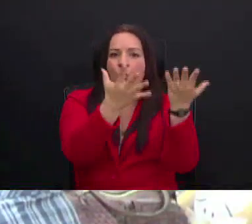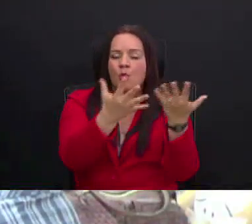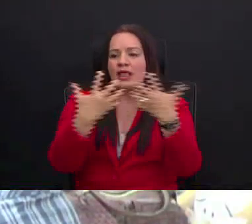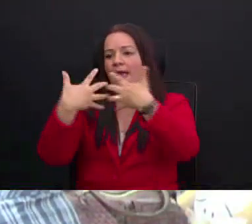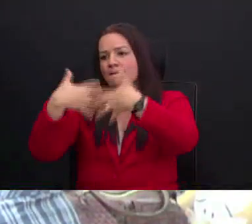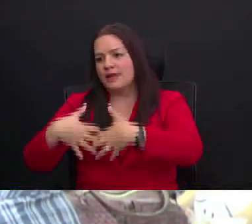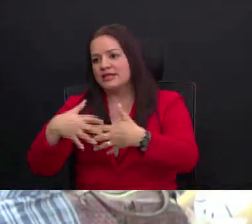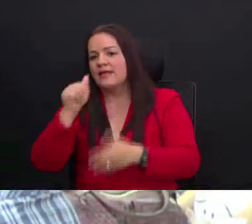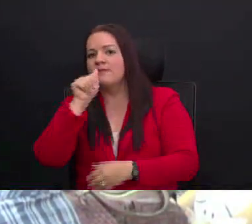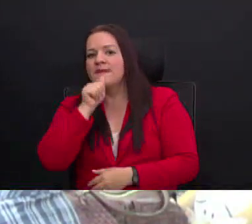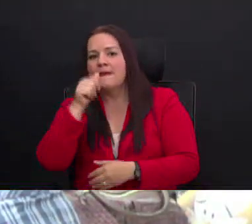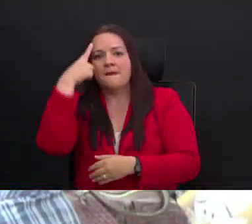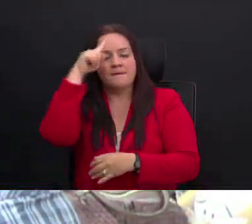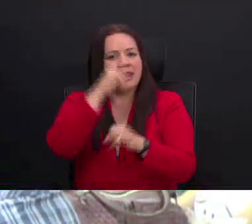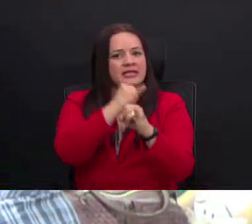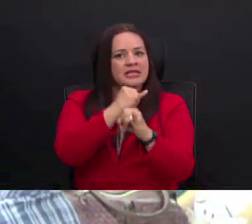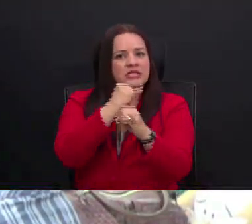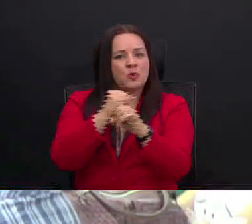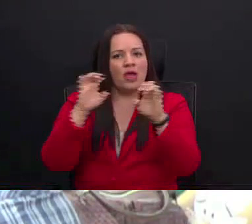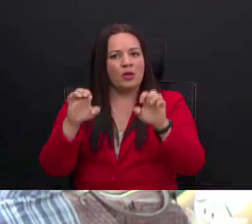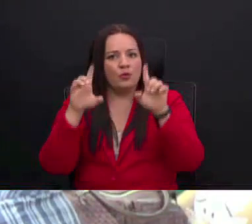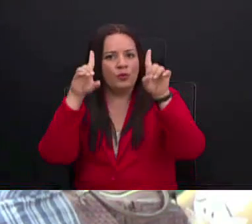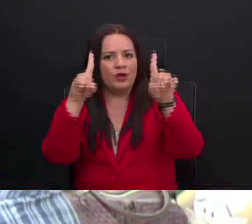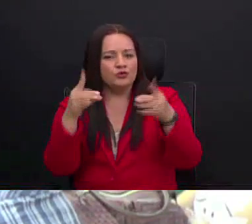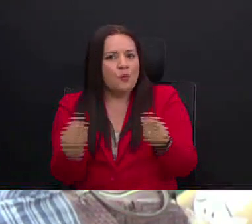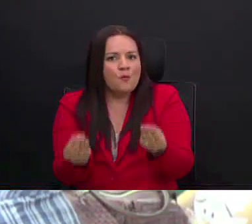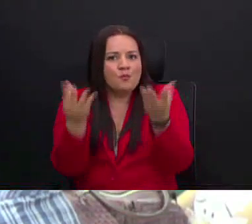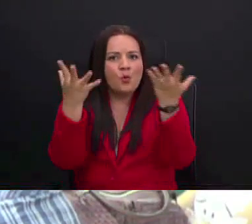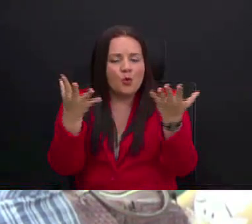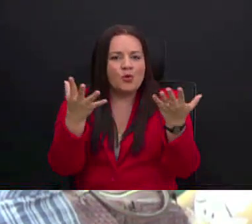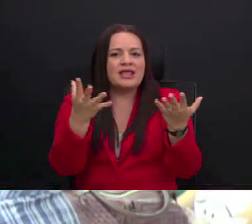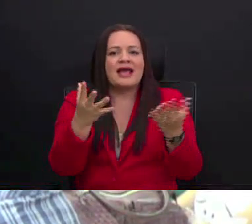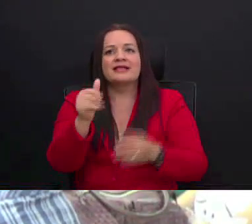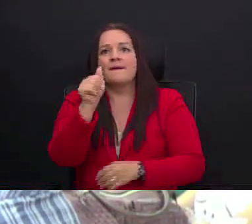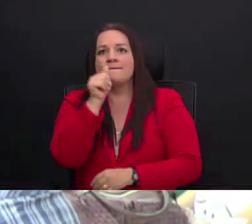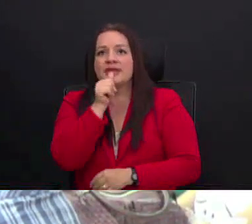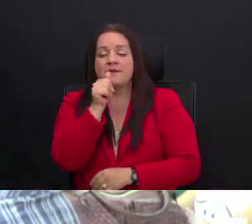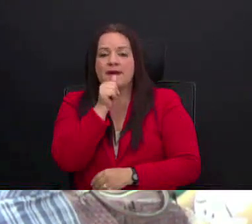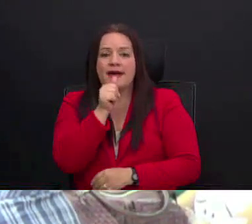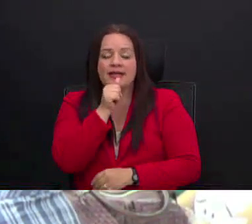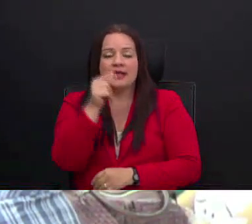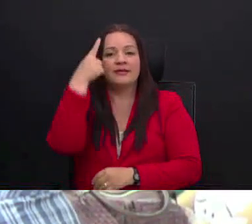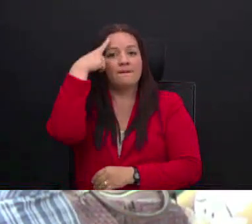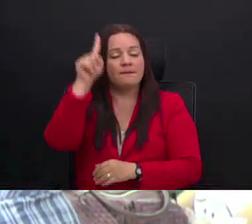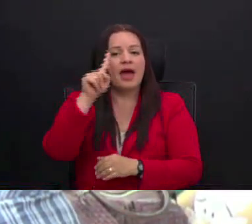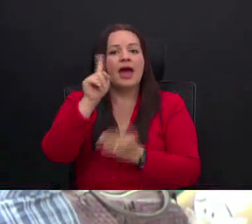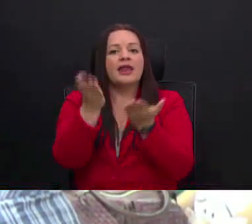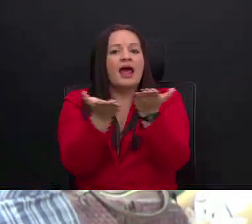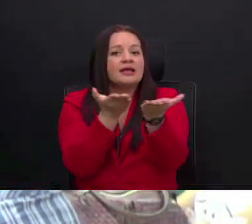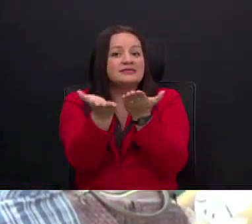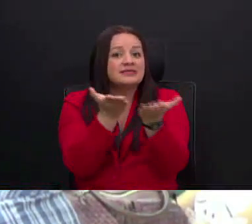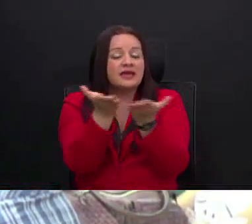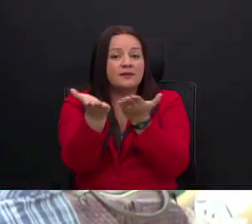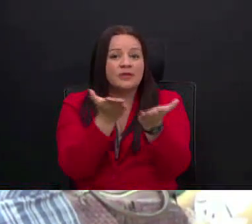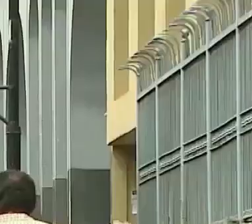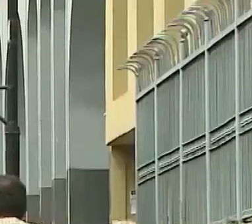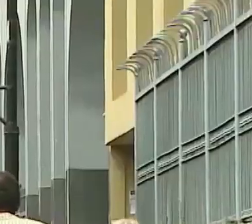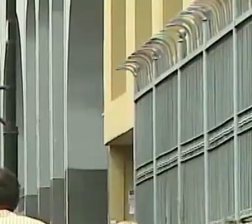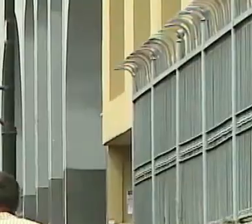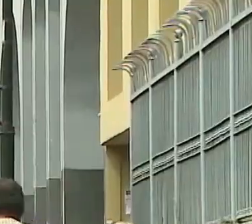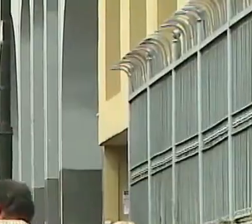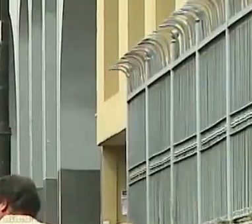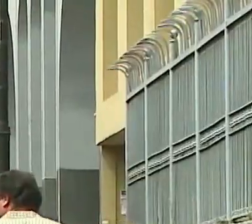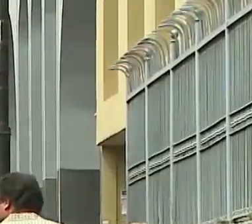para las instituciones de educación públicas y privadas, para los servicios en general.